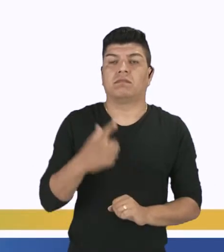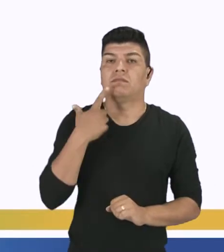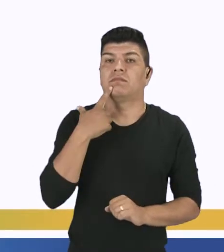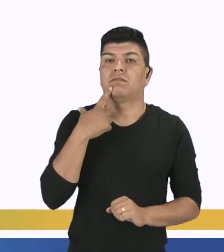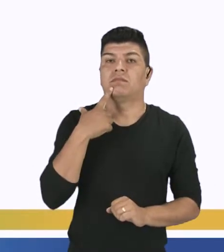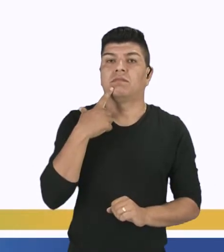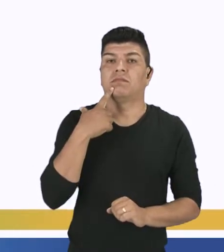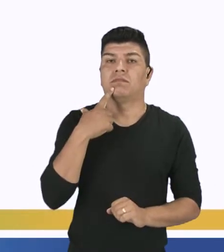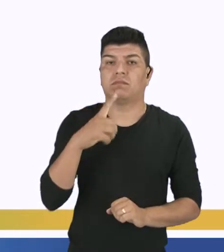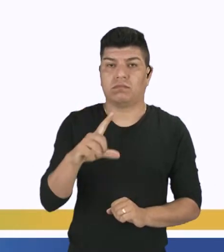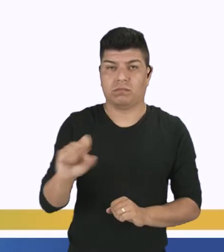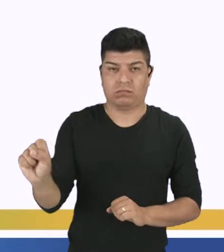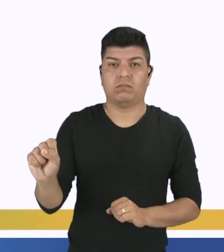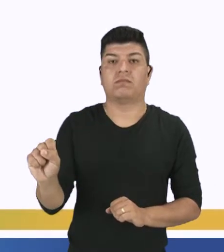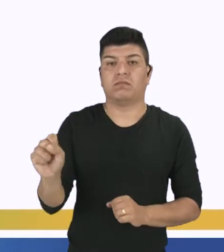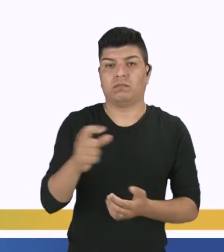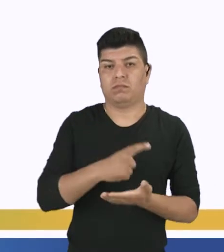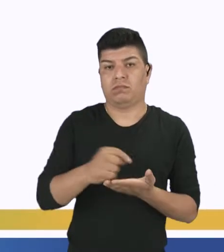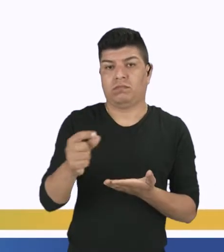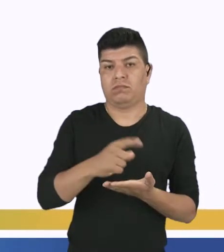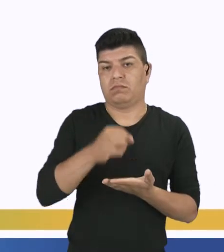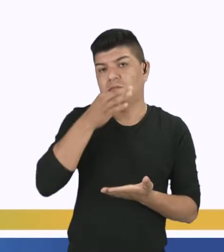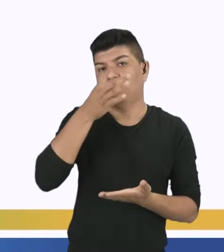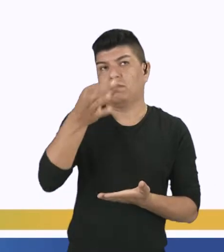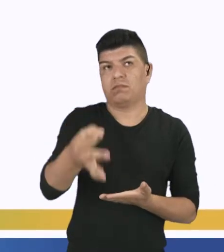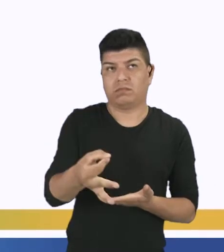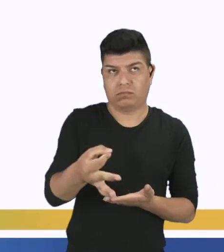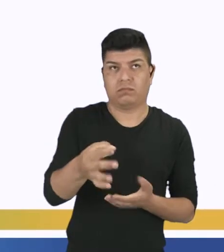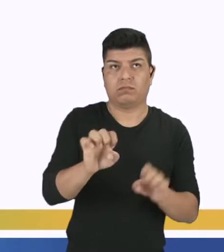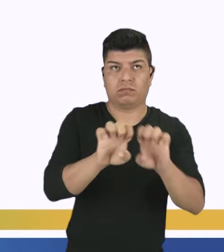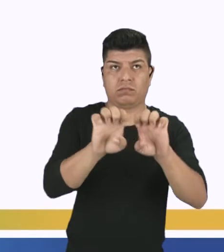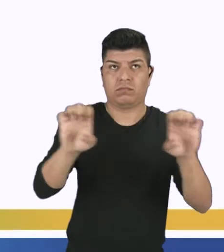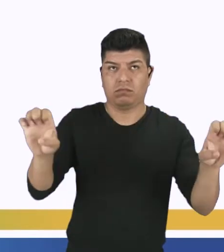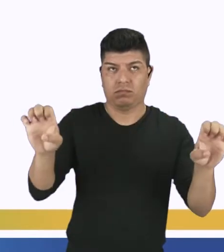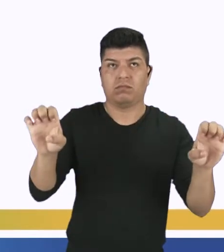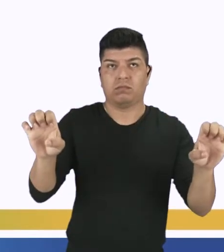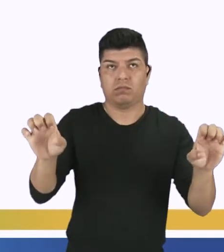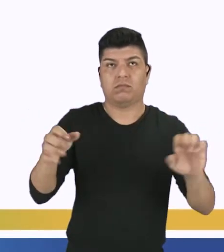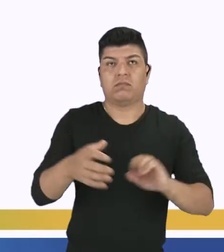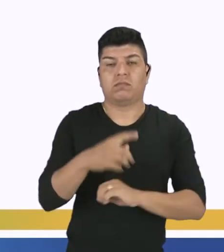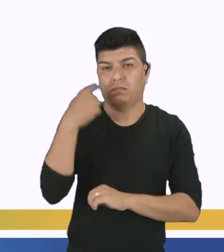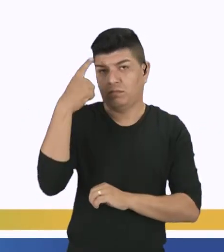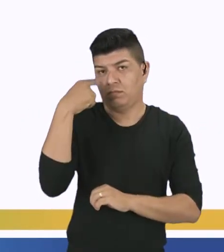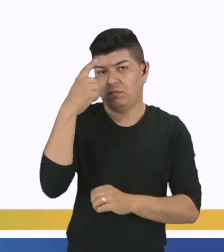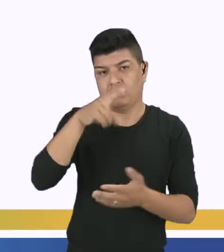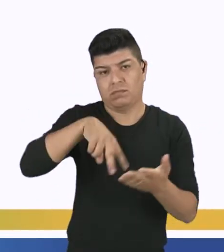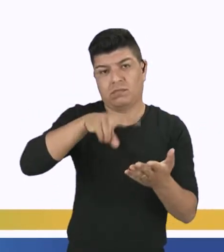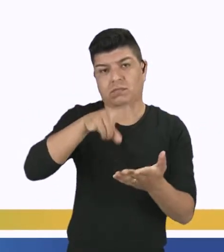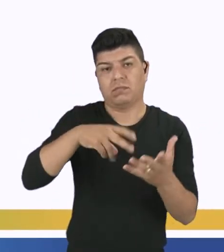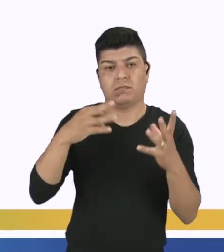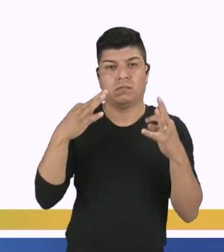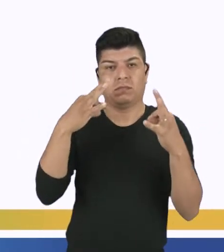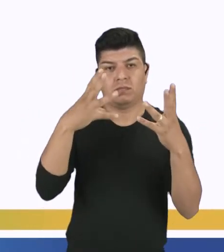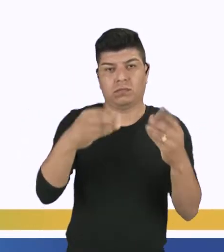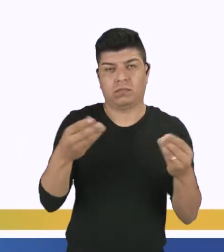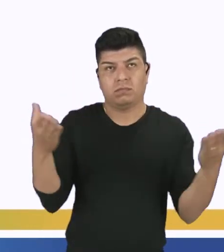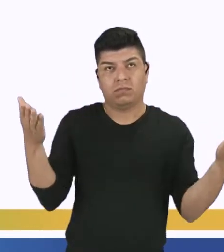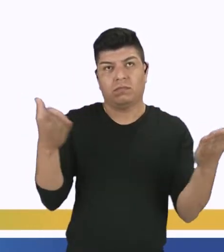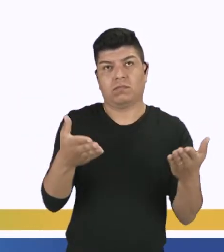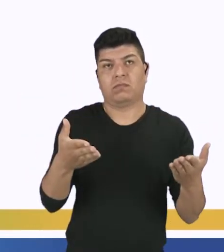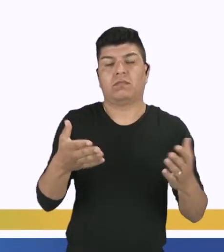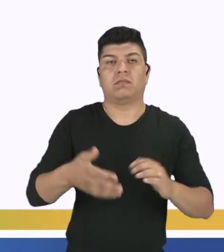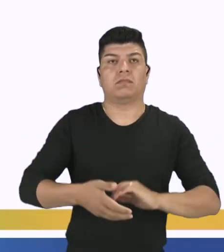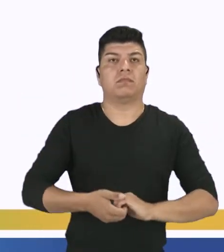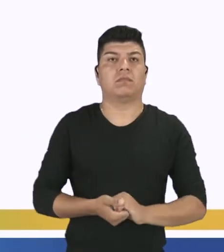a ser la estructura del artículo de opinión. Los artículos de opinión suelen ocupar un breve espacio en los periódicos y